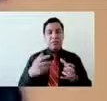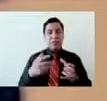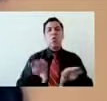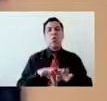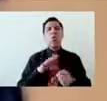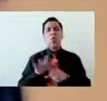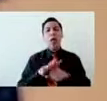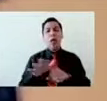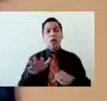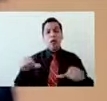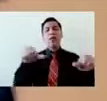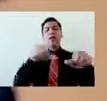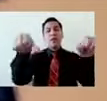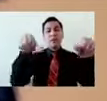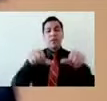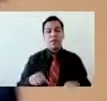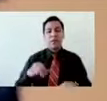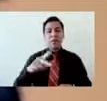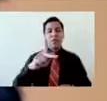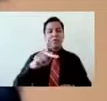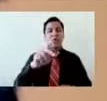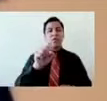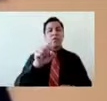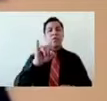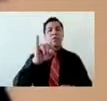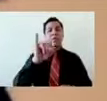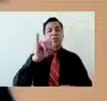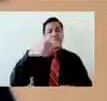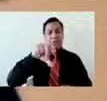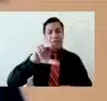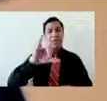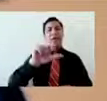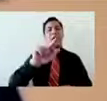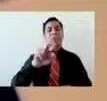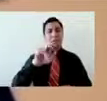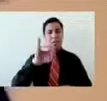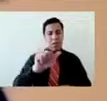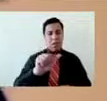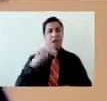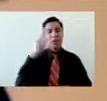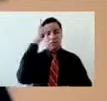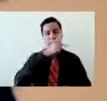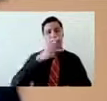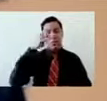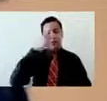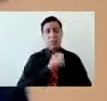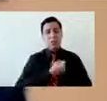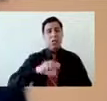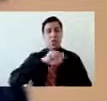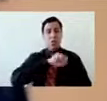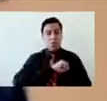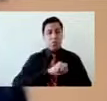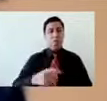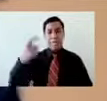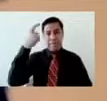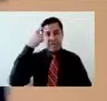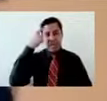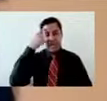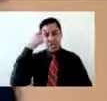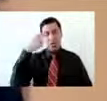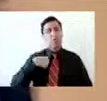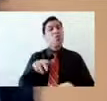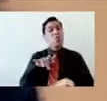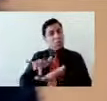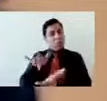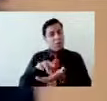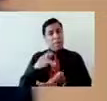y nos pudimos dar cuenta que estos espacios de teleconsulta, yo estuve trabajando con padres de familia a través de Zoom, ¿no? Y se logró